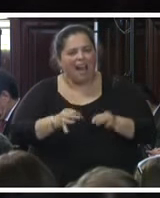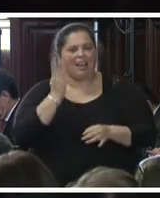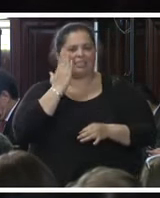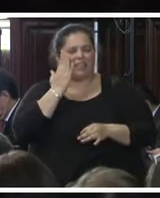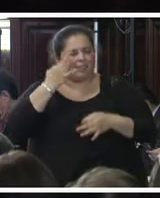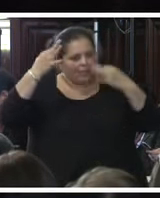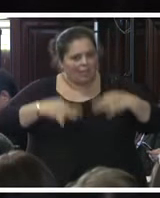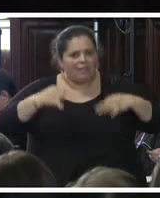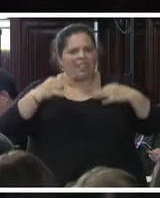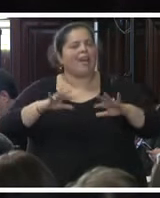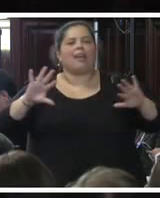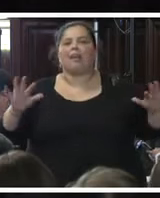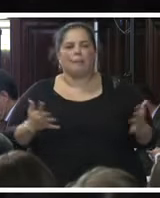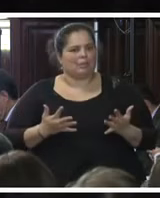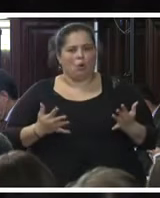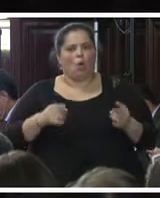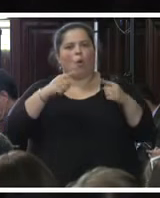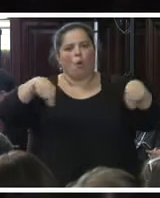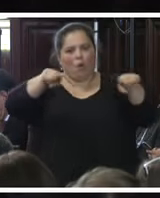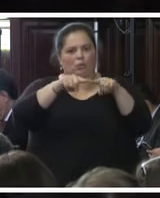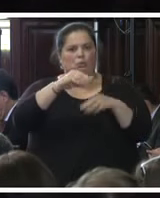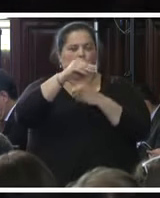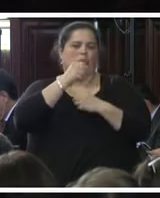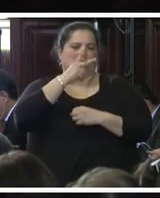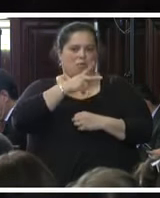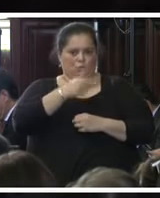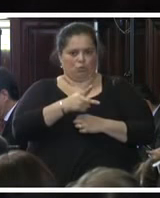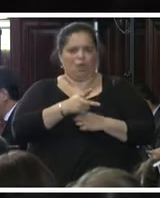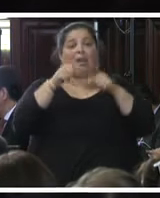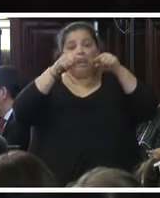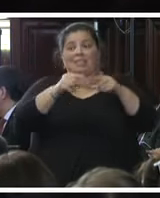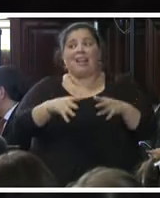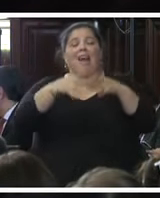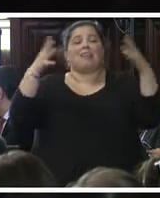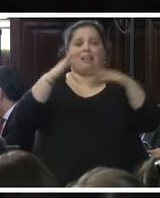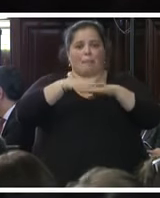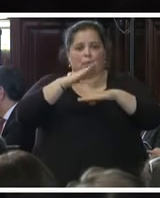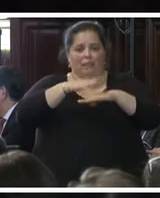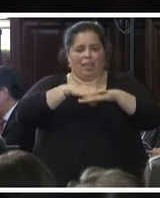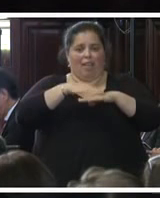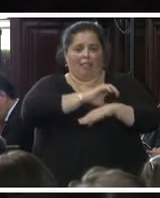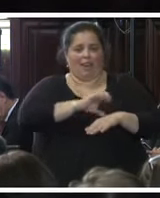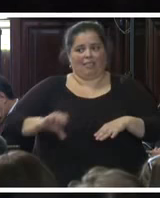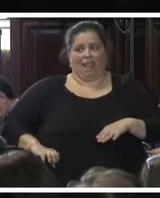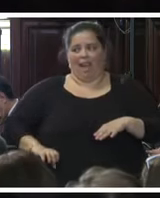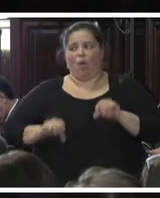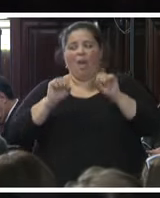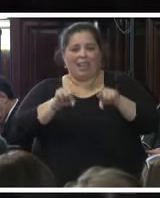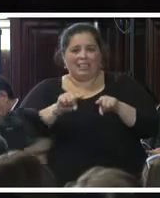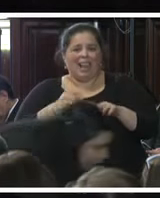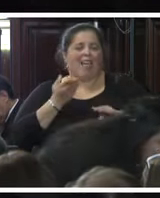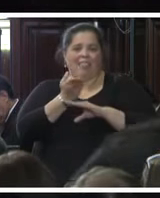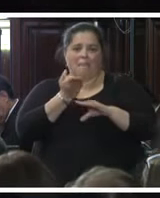cierta qué fue lo que les pasó a sus hijos. Esa es la gran responsabilidad del Estado, esa es la demanda que ustedes